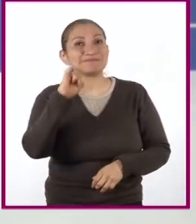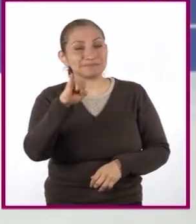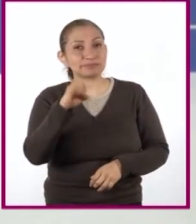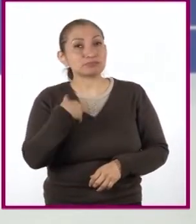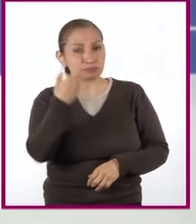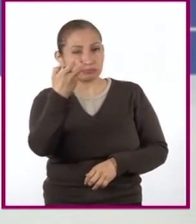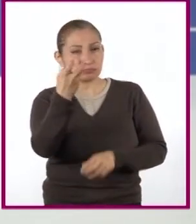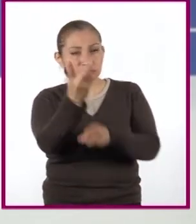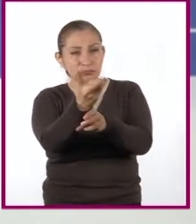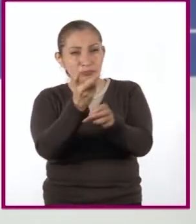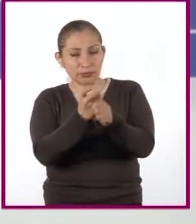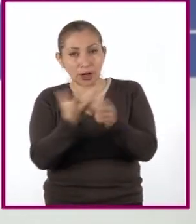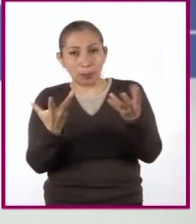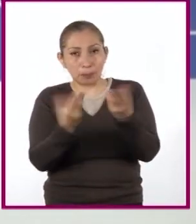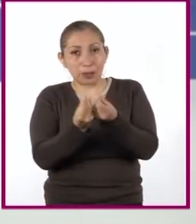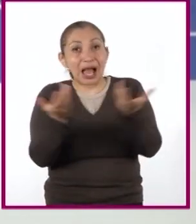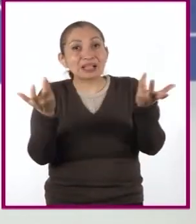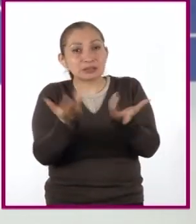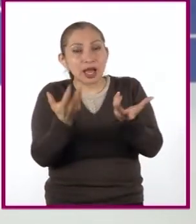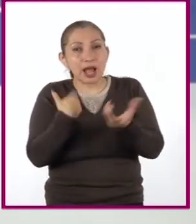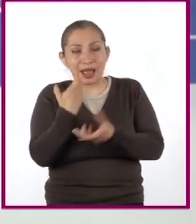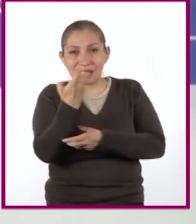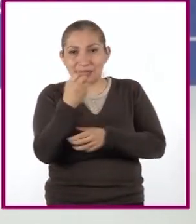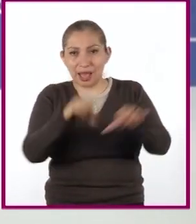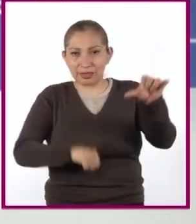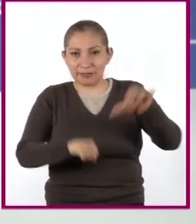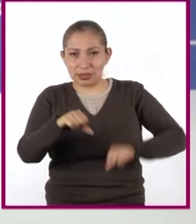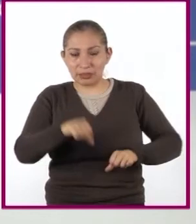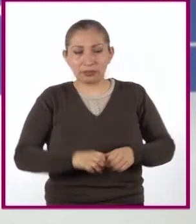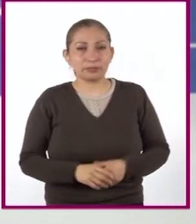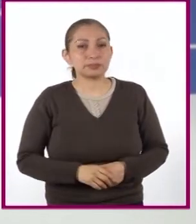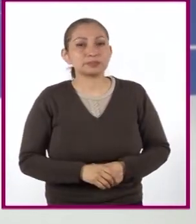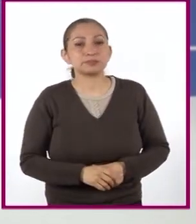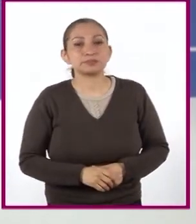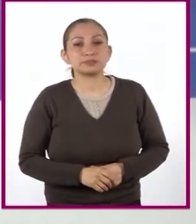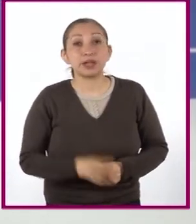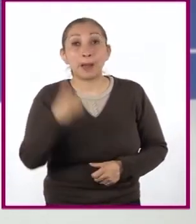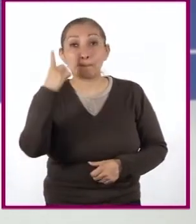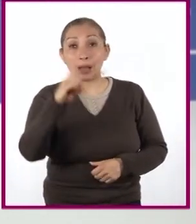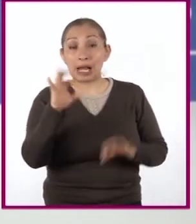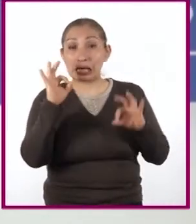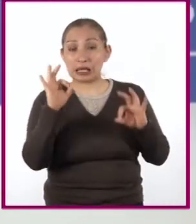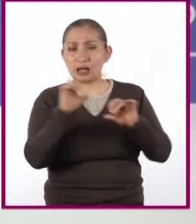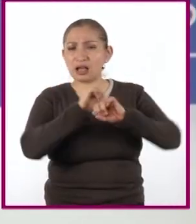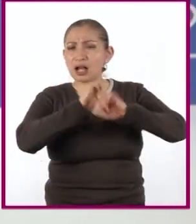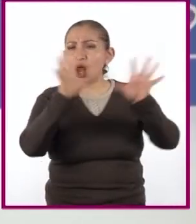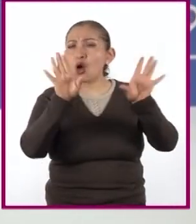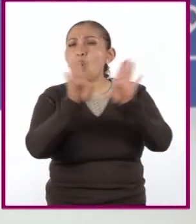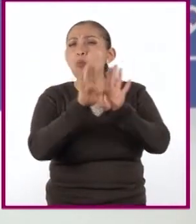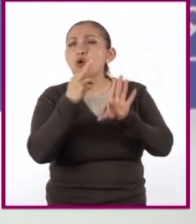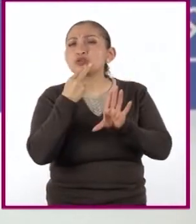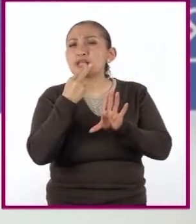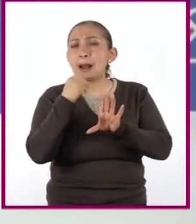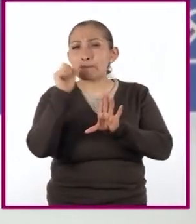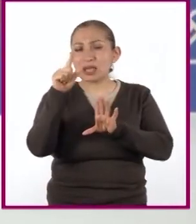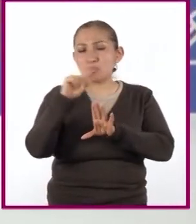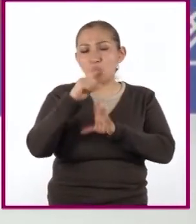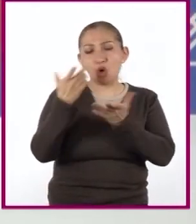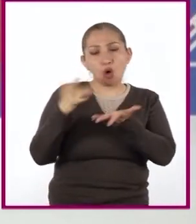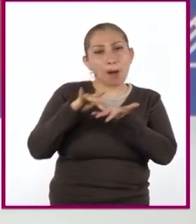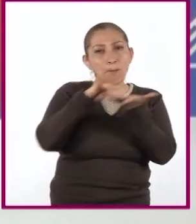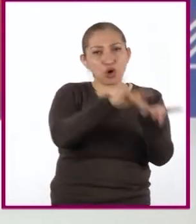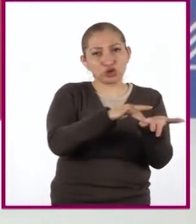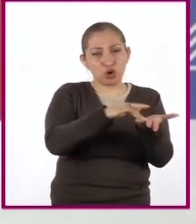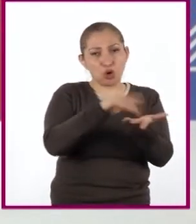Por eso los invito a que juntos realicemos la siguiente actividad. Para que les quede claro cómo usar un recurso gráfico. ¿Me